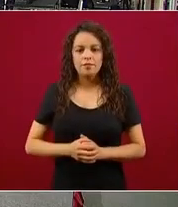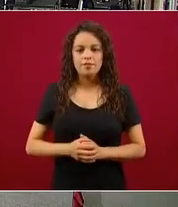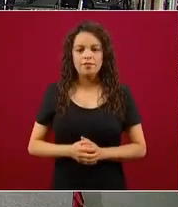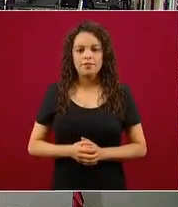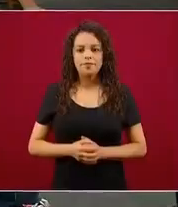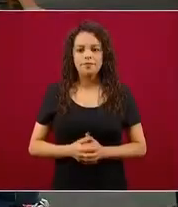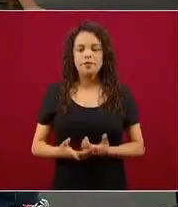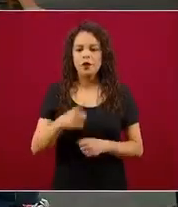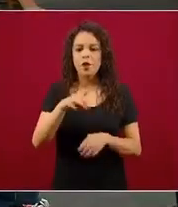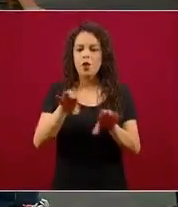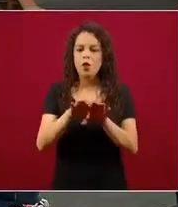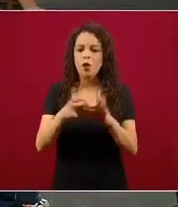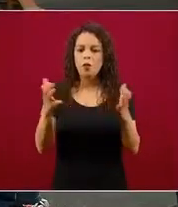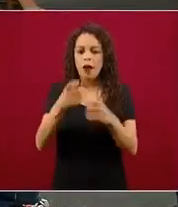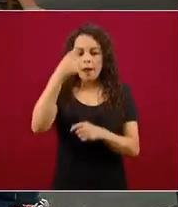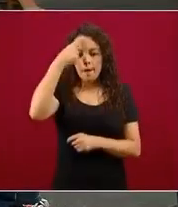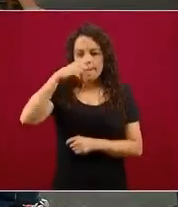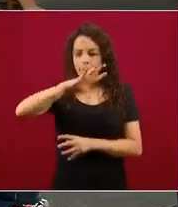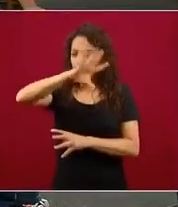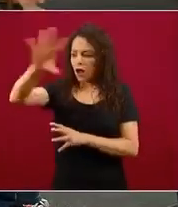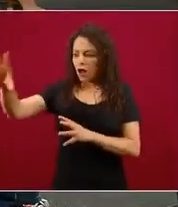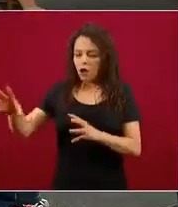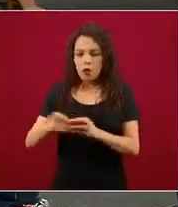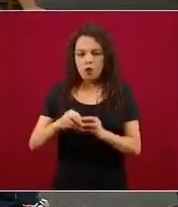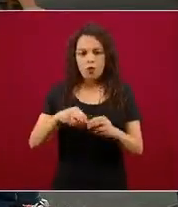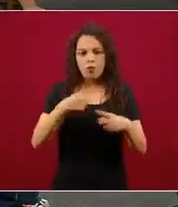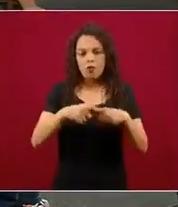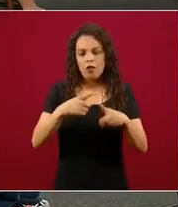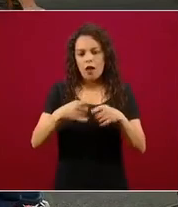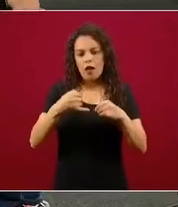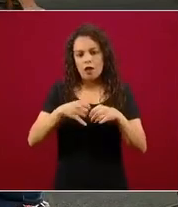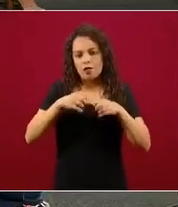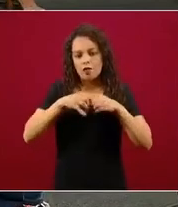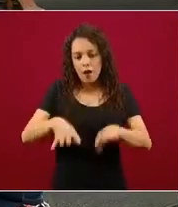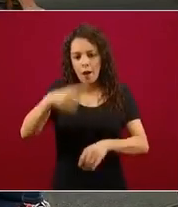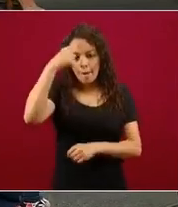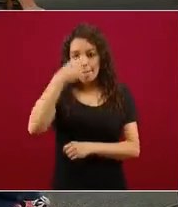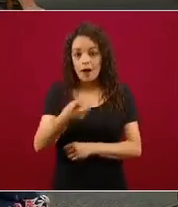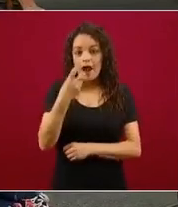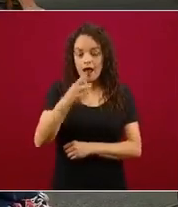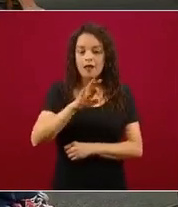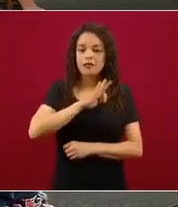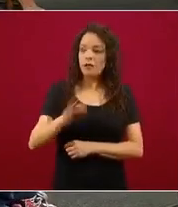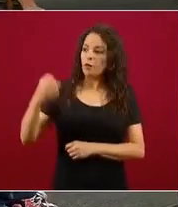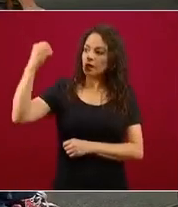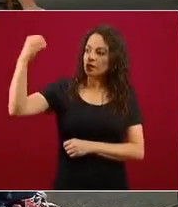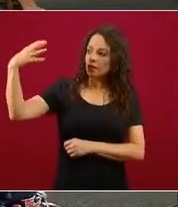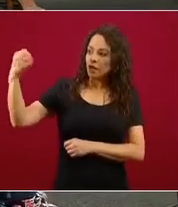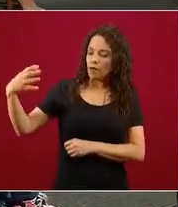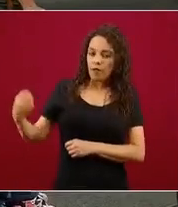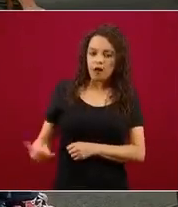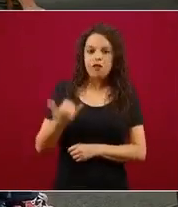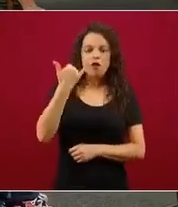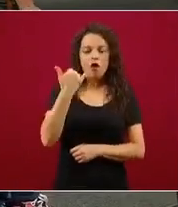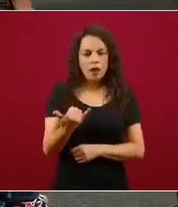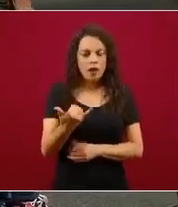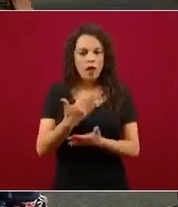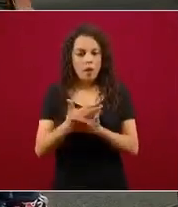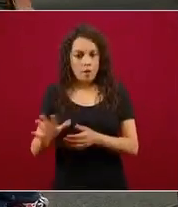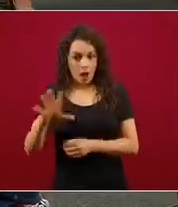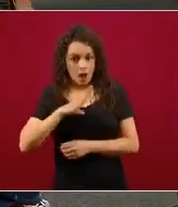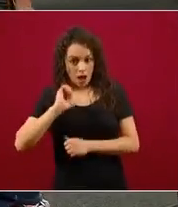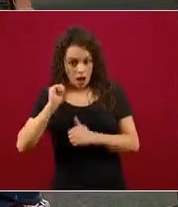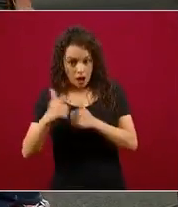para obtener toda la información y conformar este semáforo y si existe alguna especie de auditoría